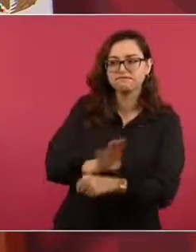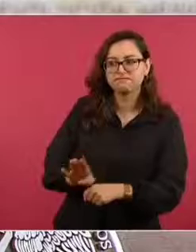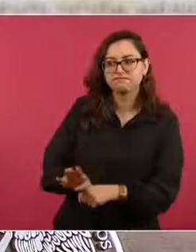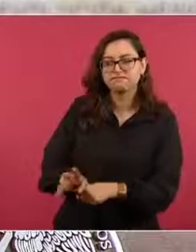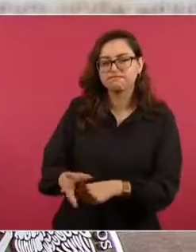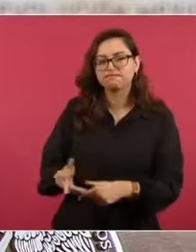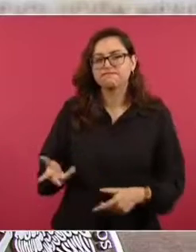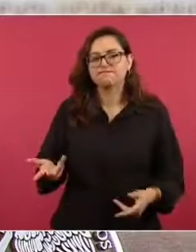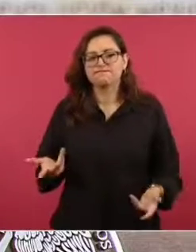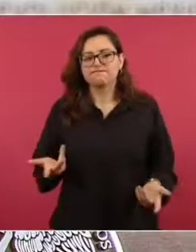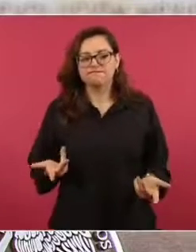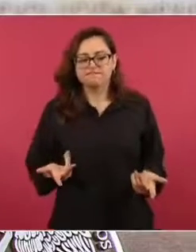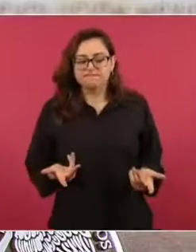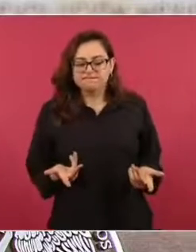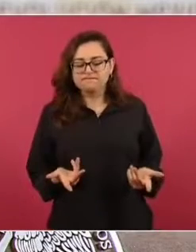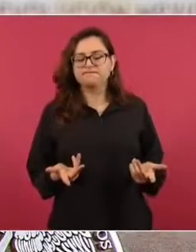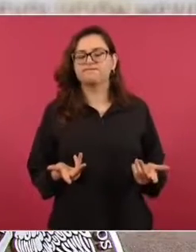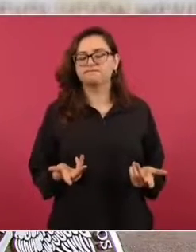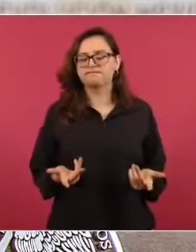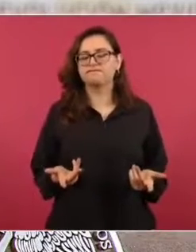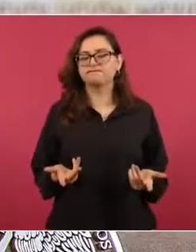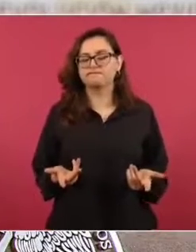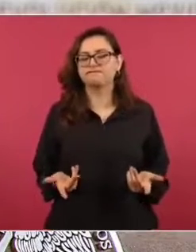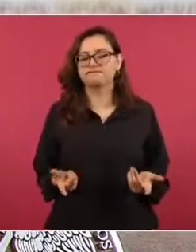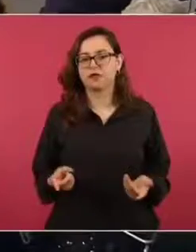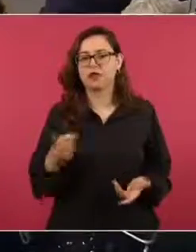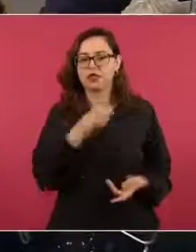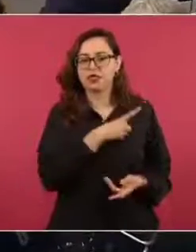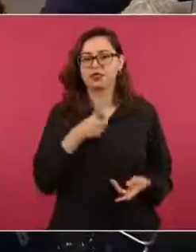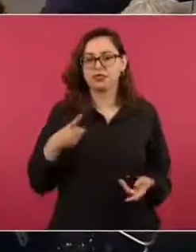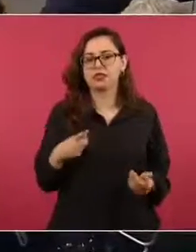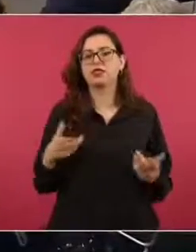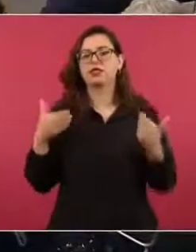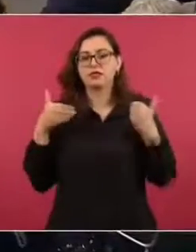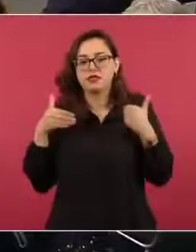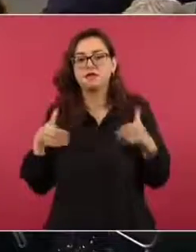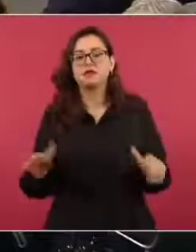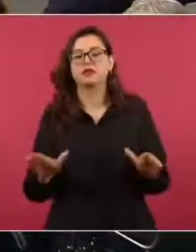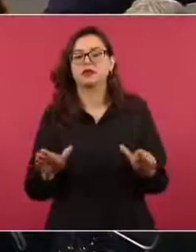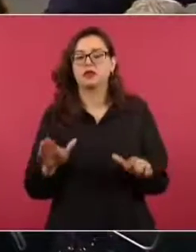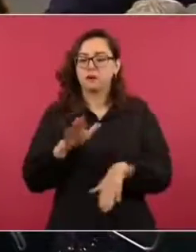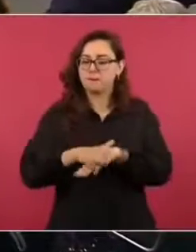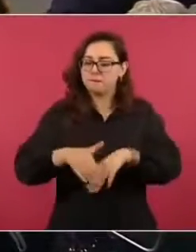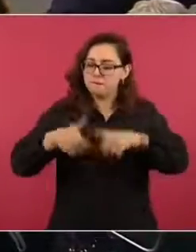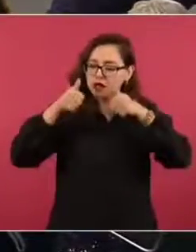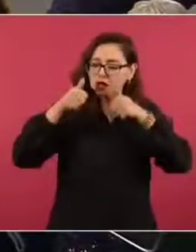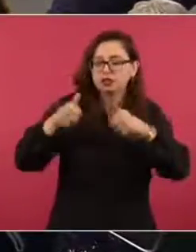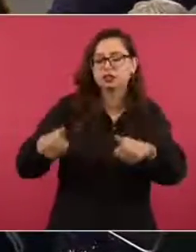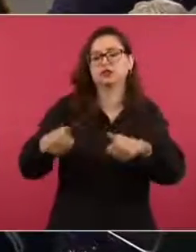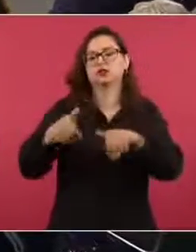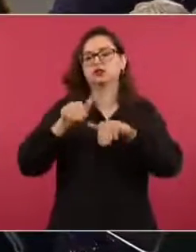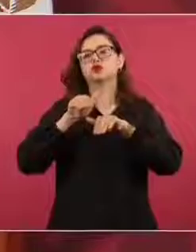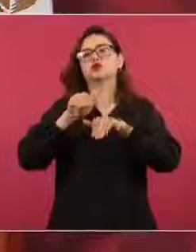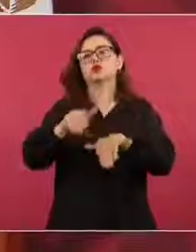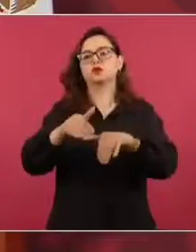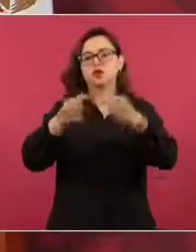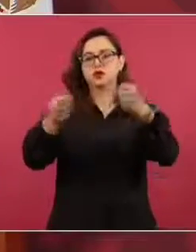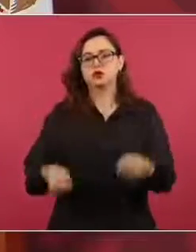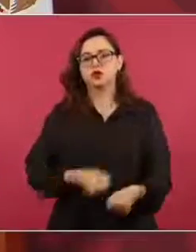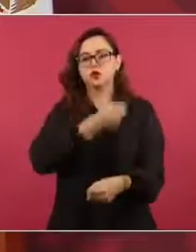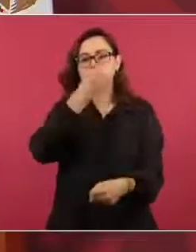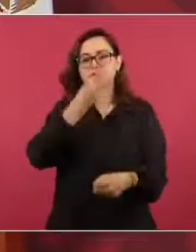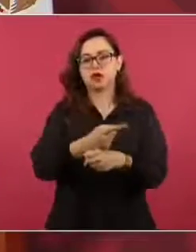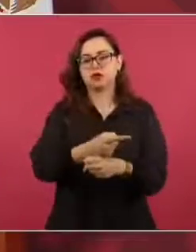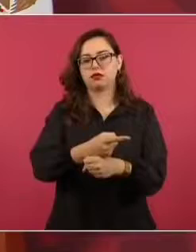las diferencias, y darle un trato especial a seguridad, porque tiene que ver con